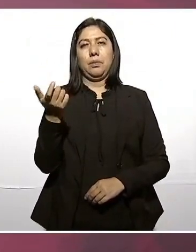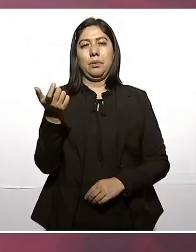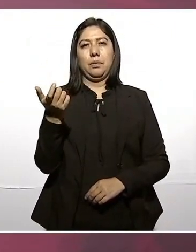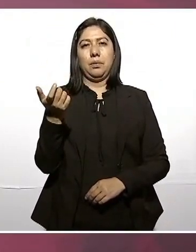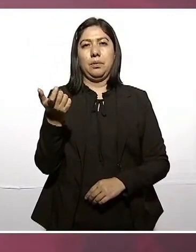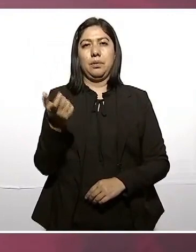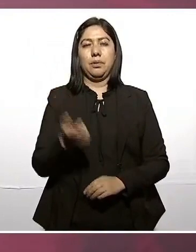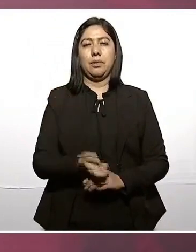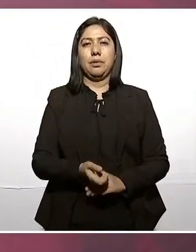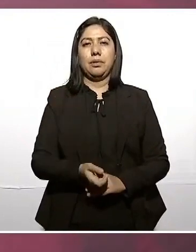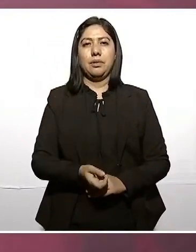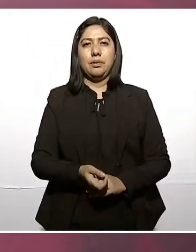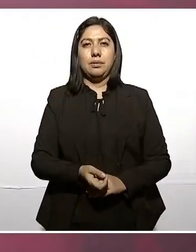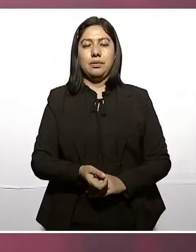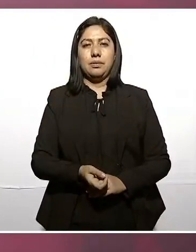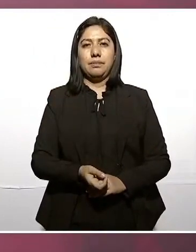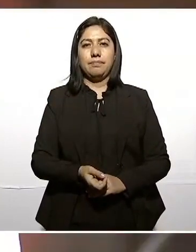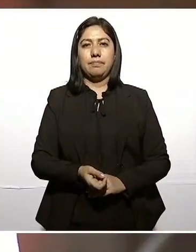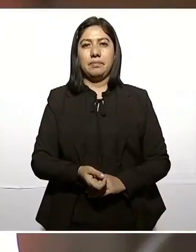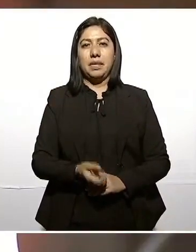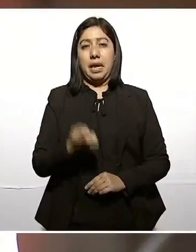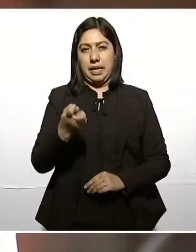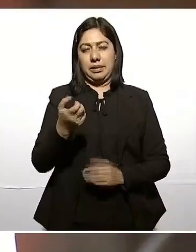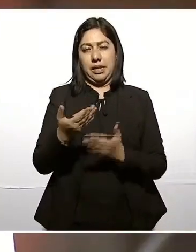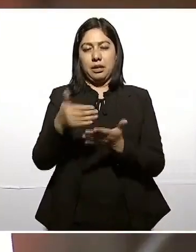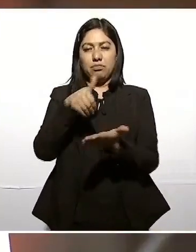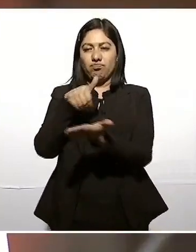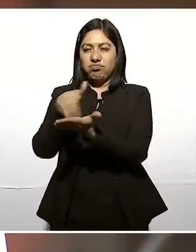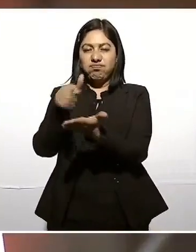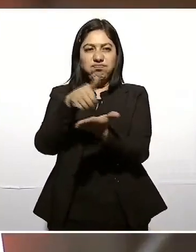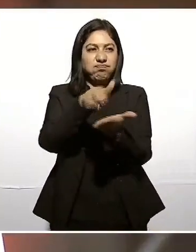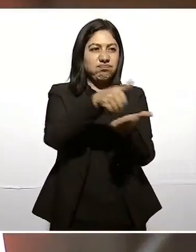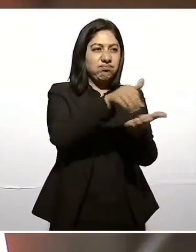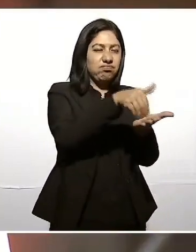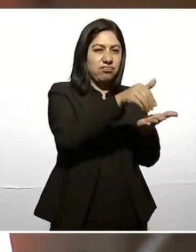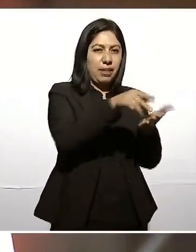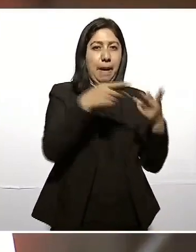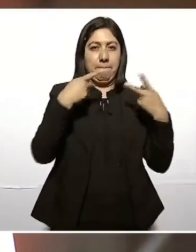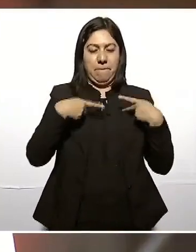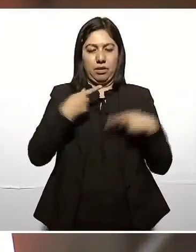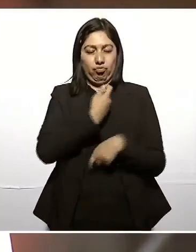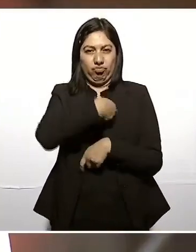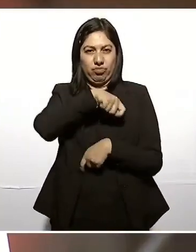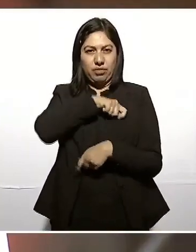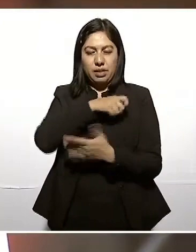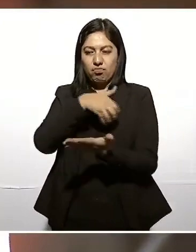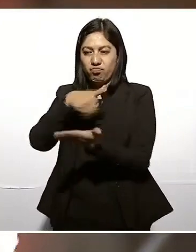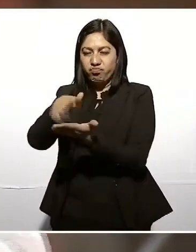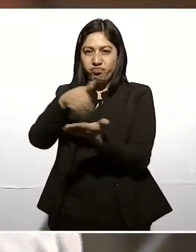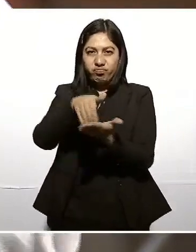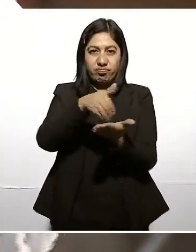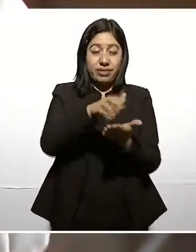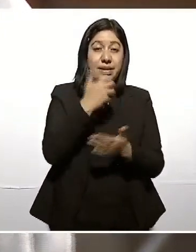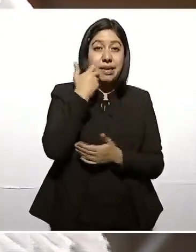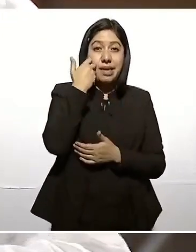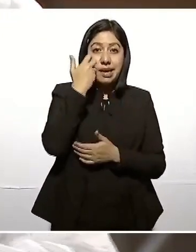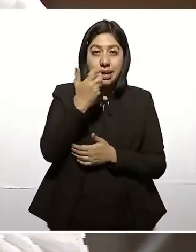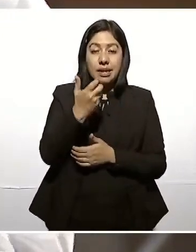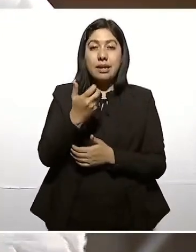expulsado a los españoles y querían llenar